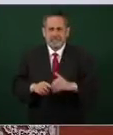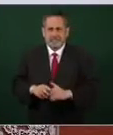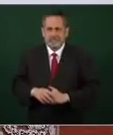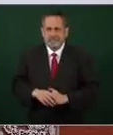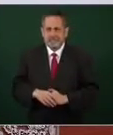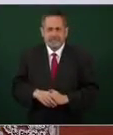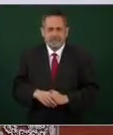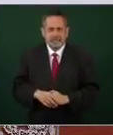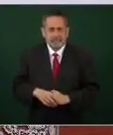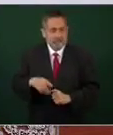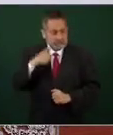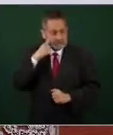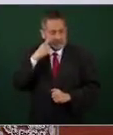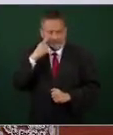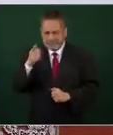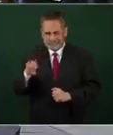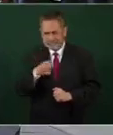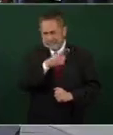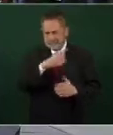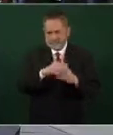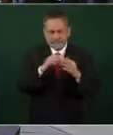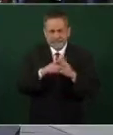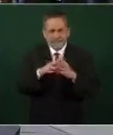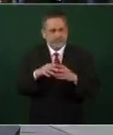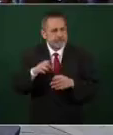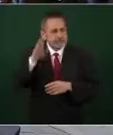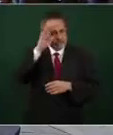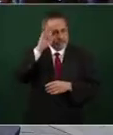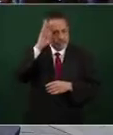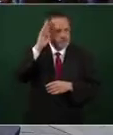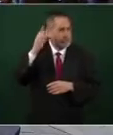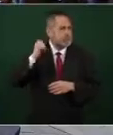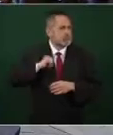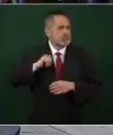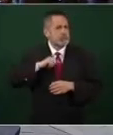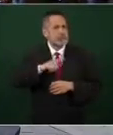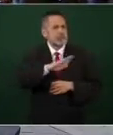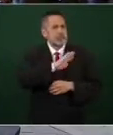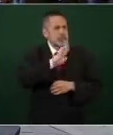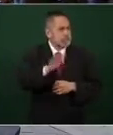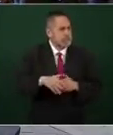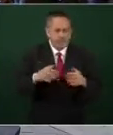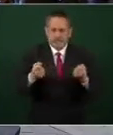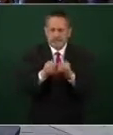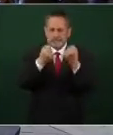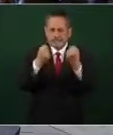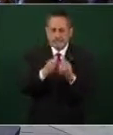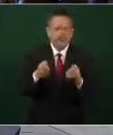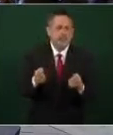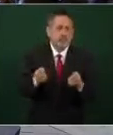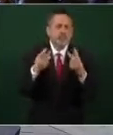Hay que ver nada más los índices de letalidad en los enfrentamientos.